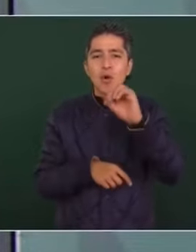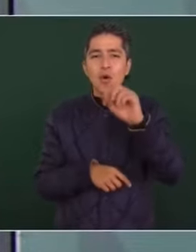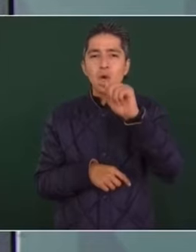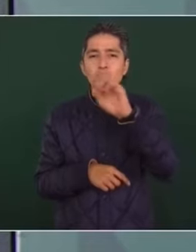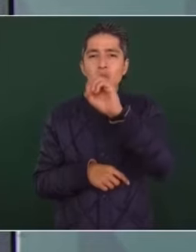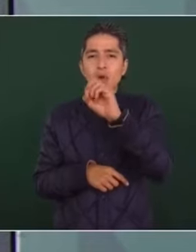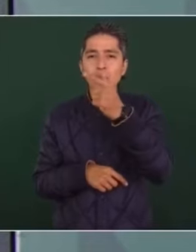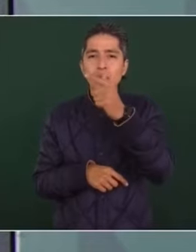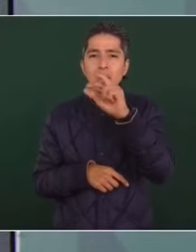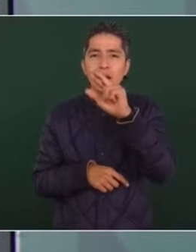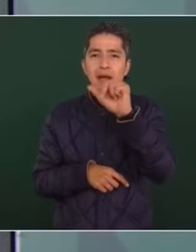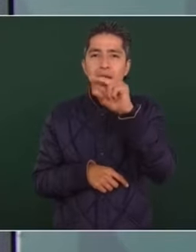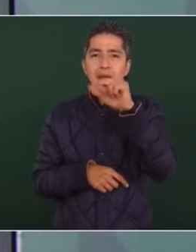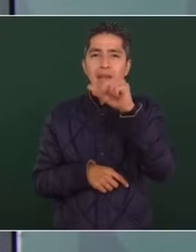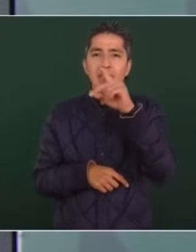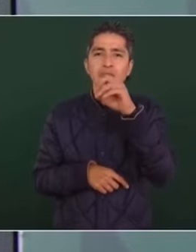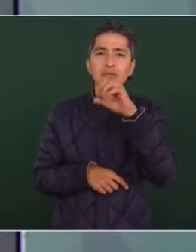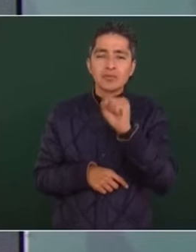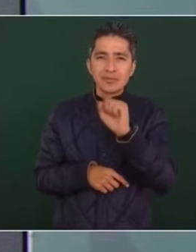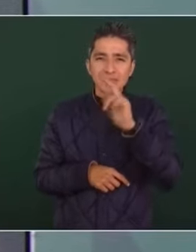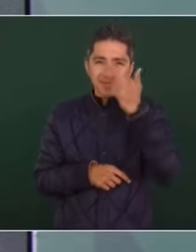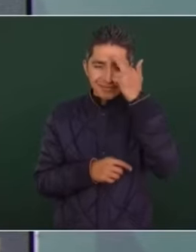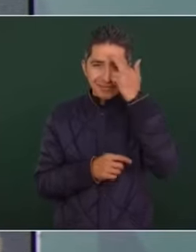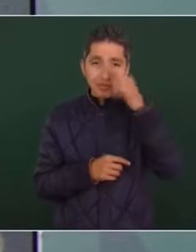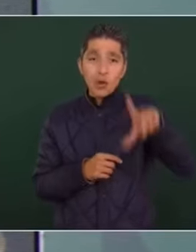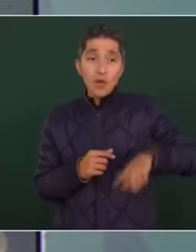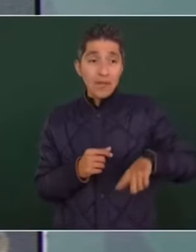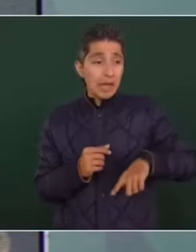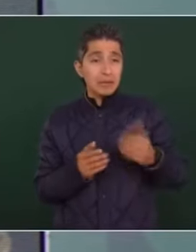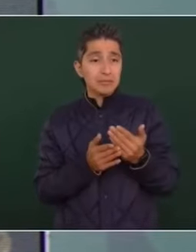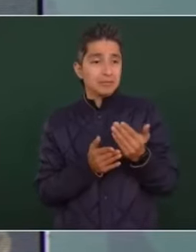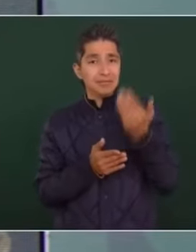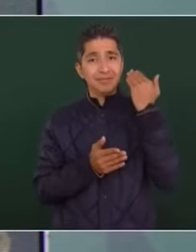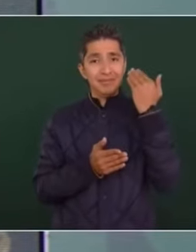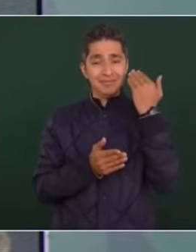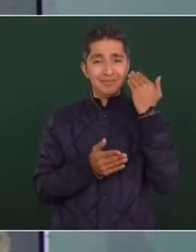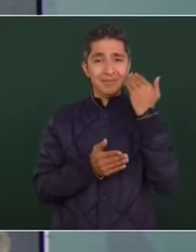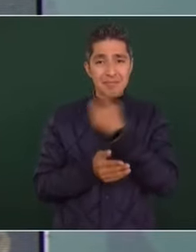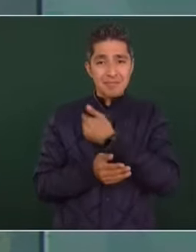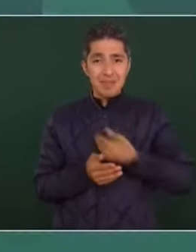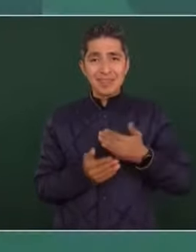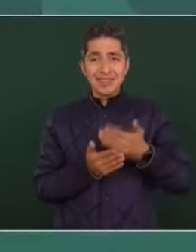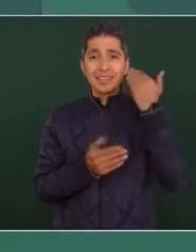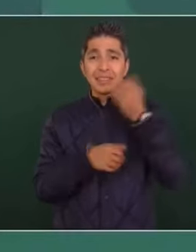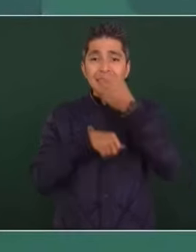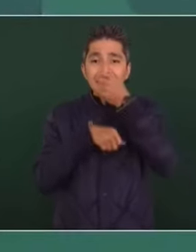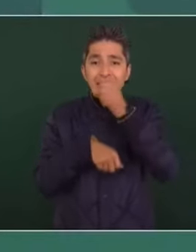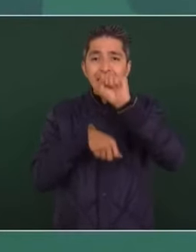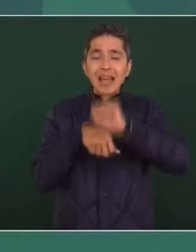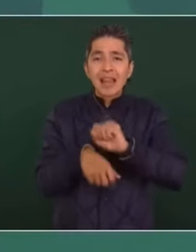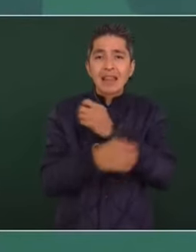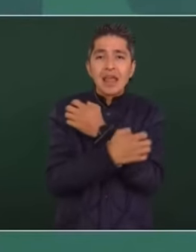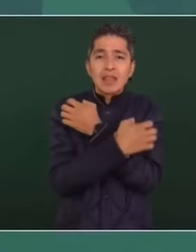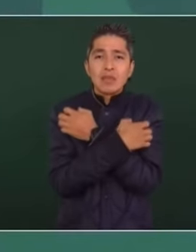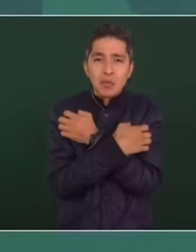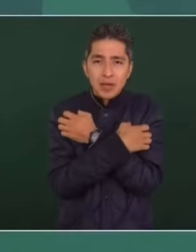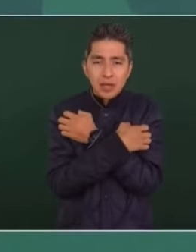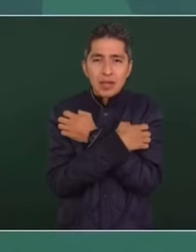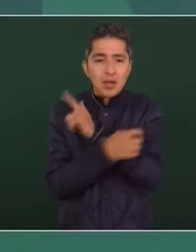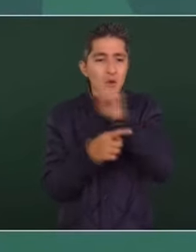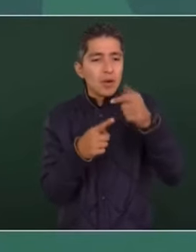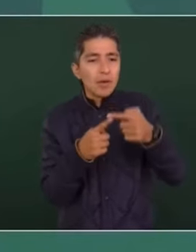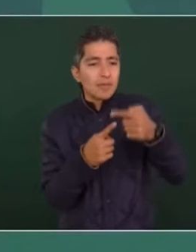que en el gobierno anterior fue secretario de Educación y antes